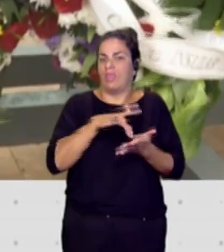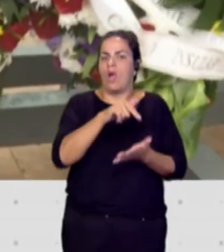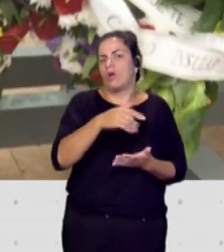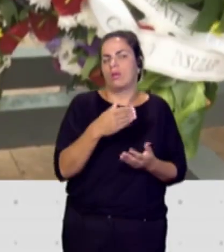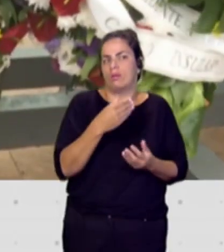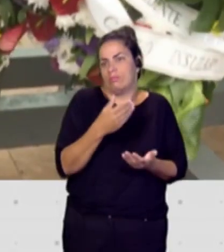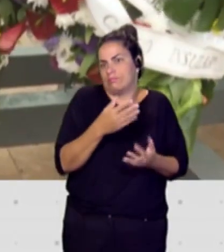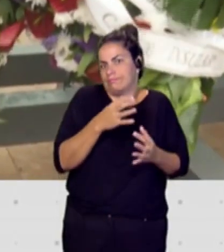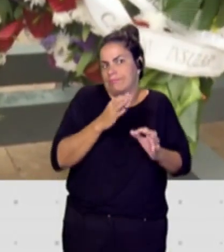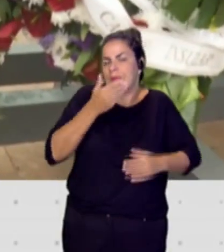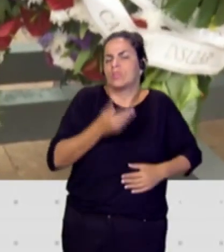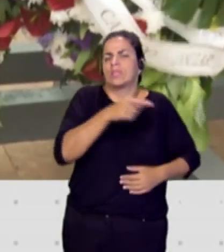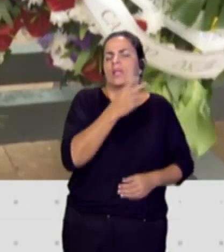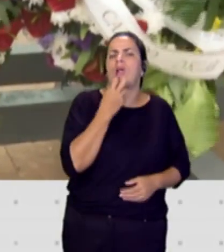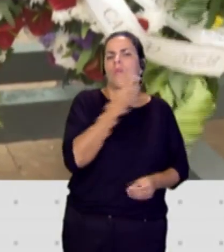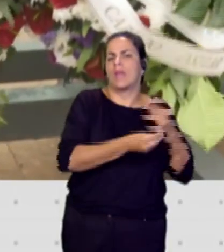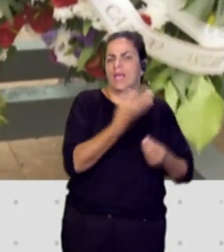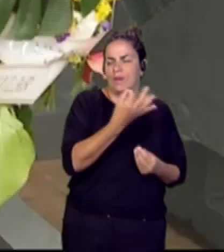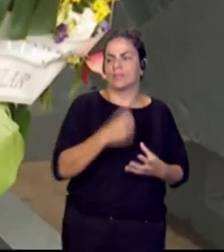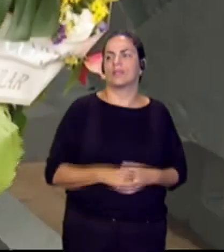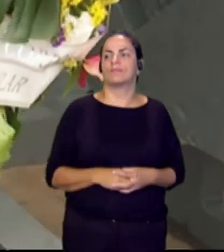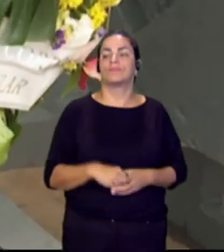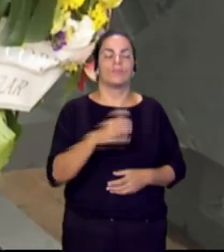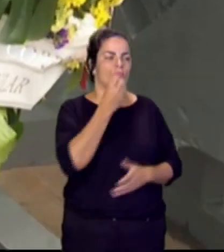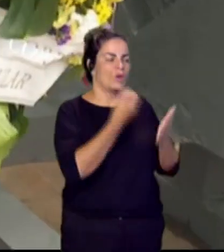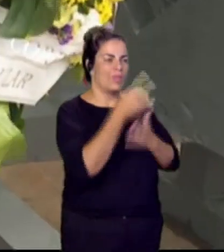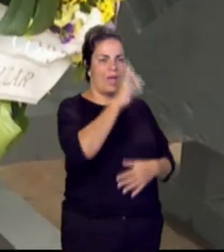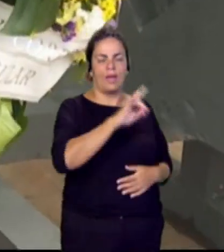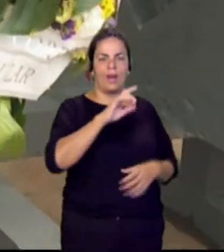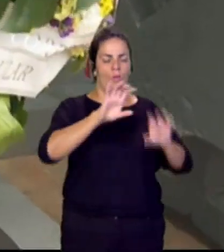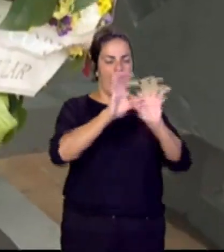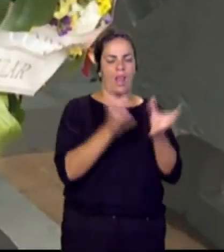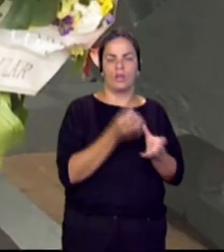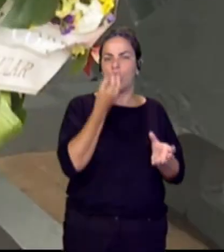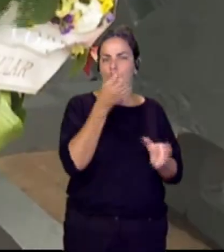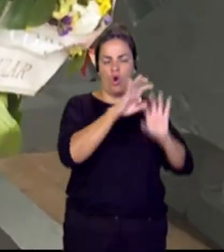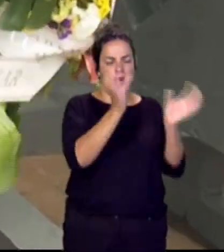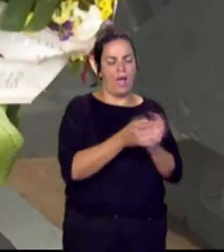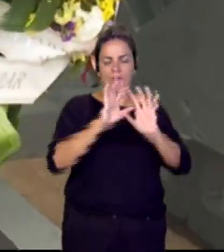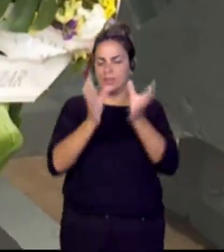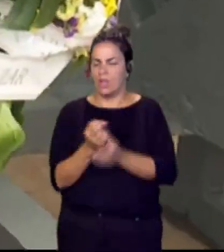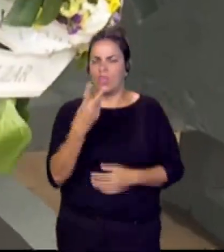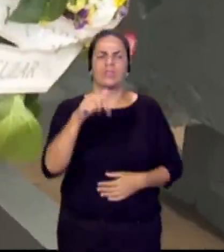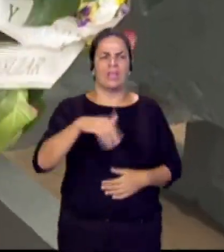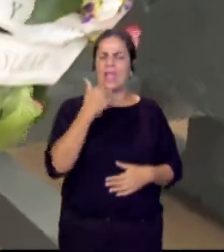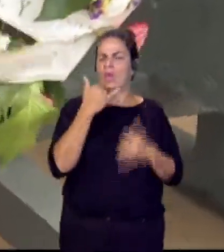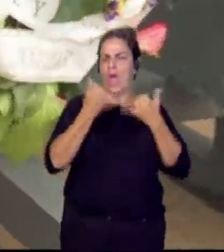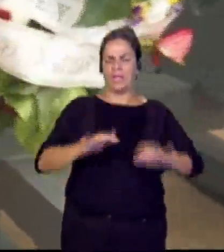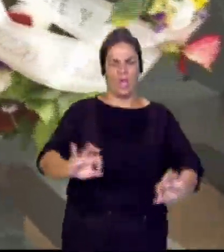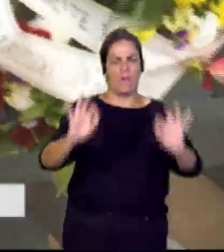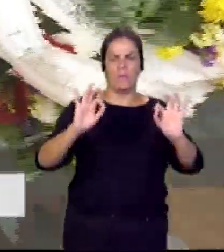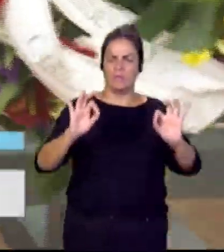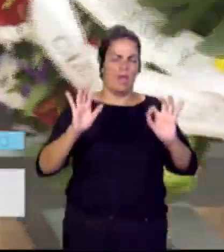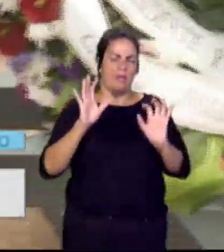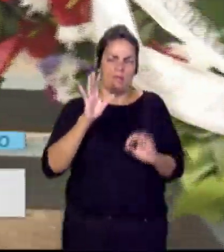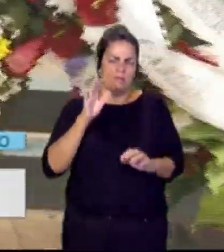Buenos días, Canarias. Con dos coronas, aquí no va haber ningún acto especial por esta efeméride en esta jornada de 11 de septiembre. Se ha hecho